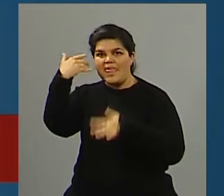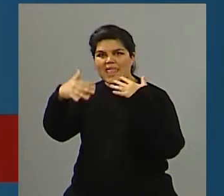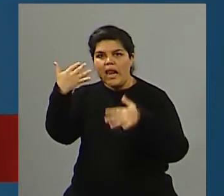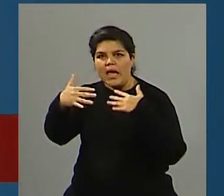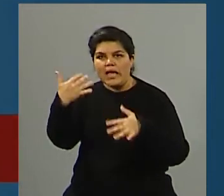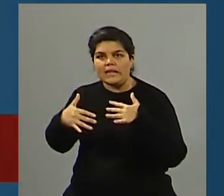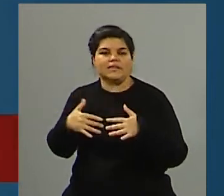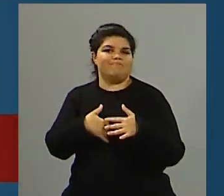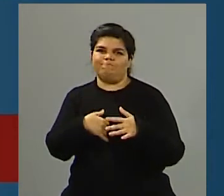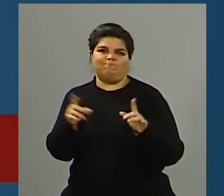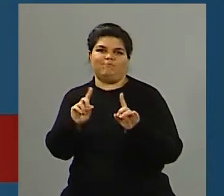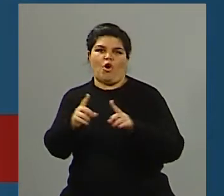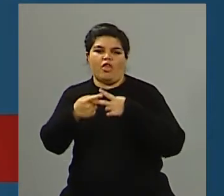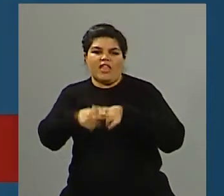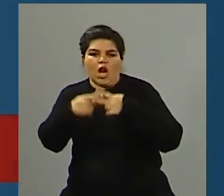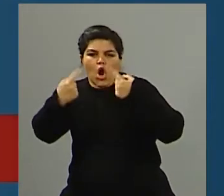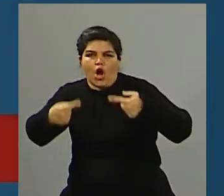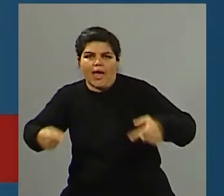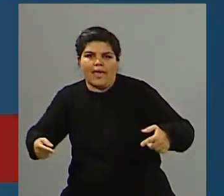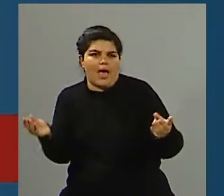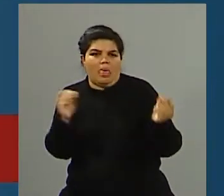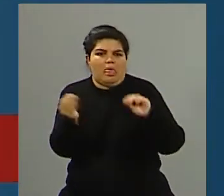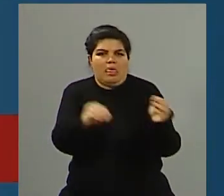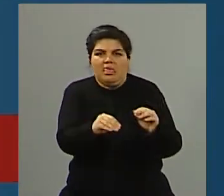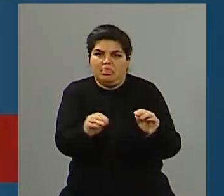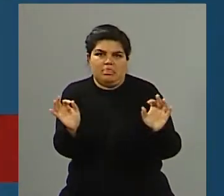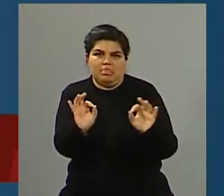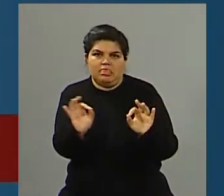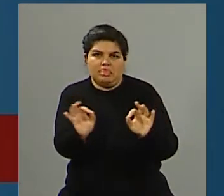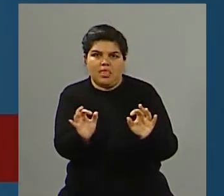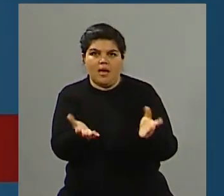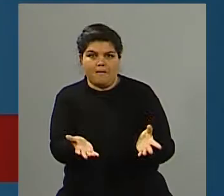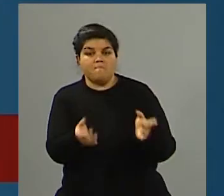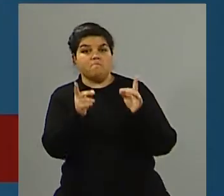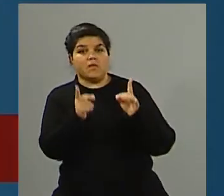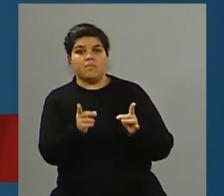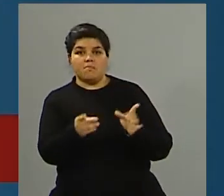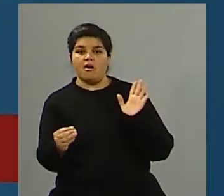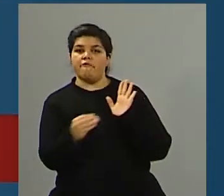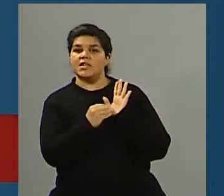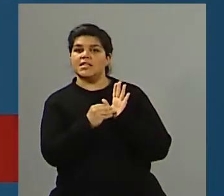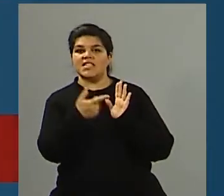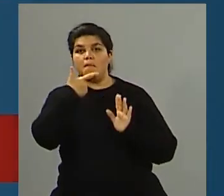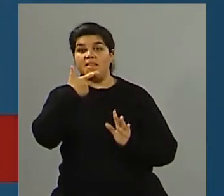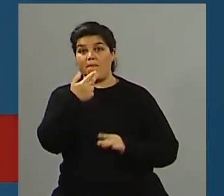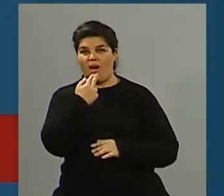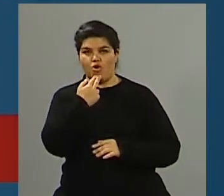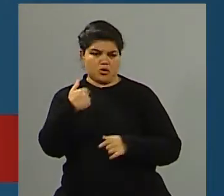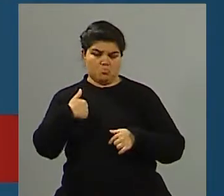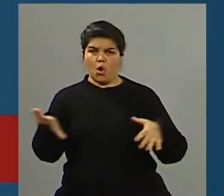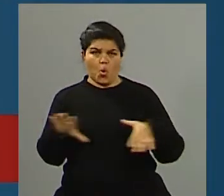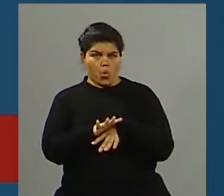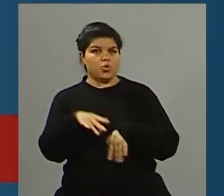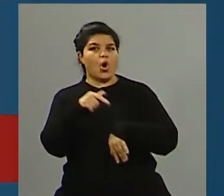podían pasar acá. Y te digo por qué, porque yo el 11 de septiembre estaba en mi radio, General Grano,